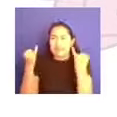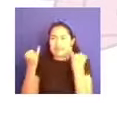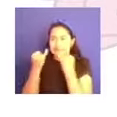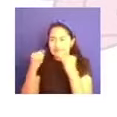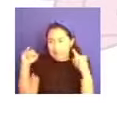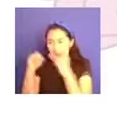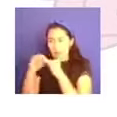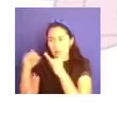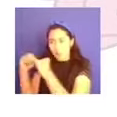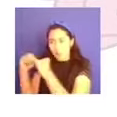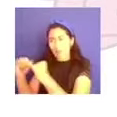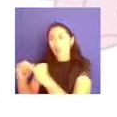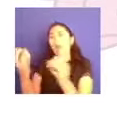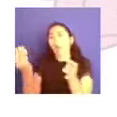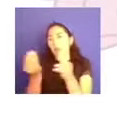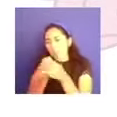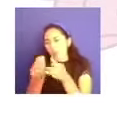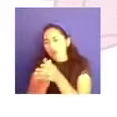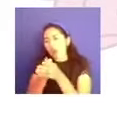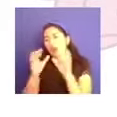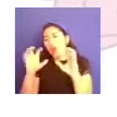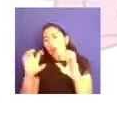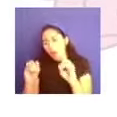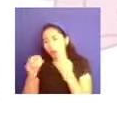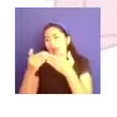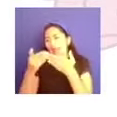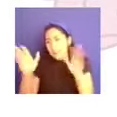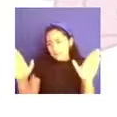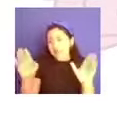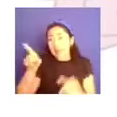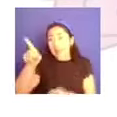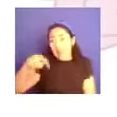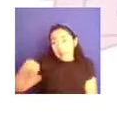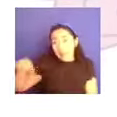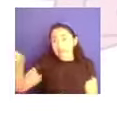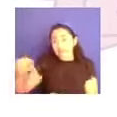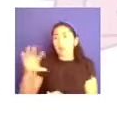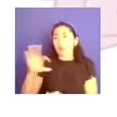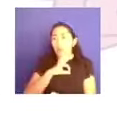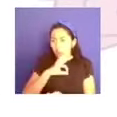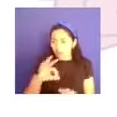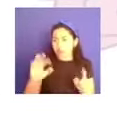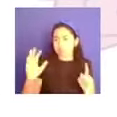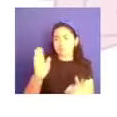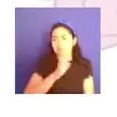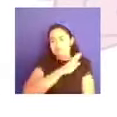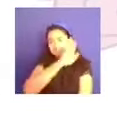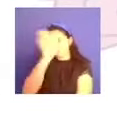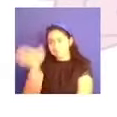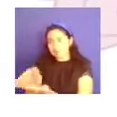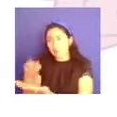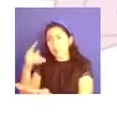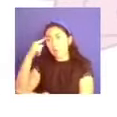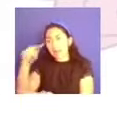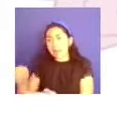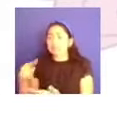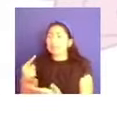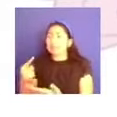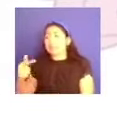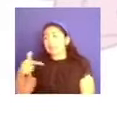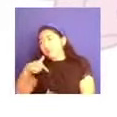públicas y privadas que están realizando diferentes acciones para hablar acerca de la salud mental, como puede ser el día de hoy, pues, con esta jornada